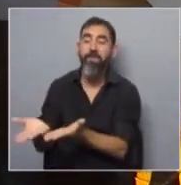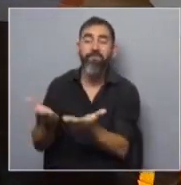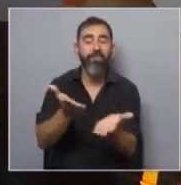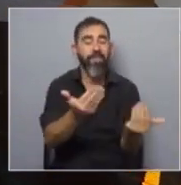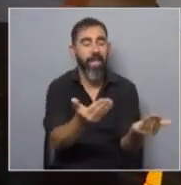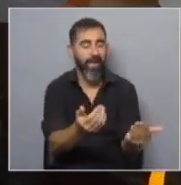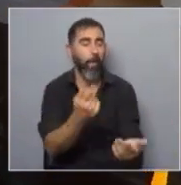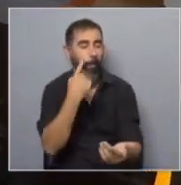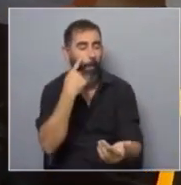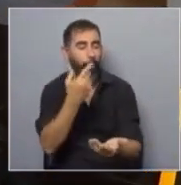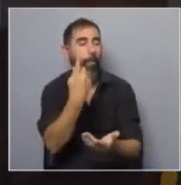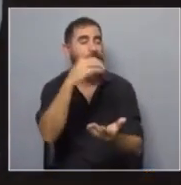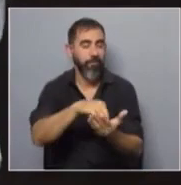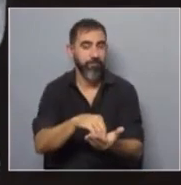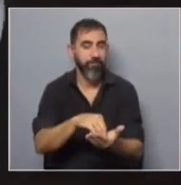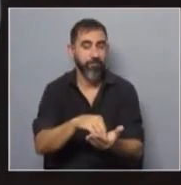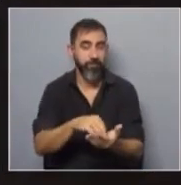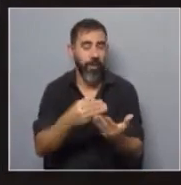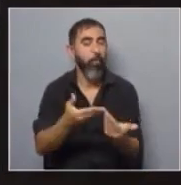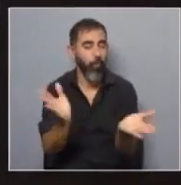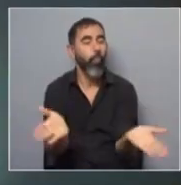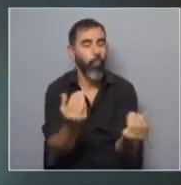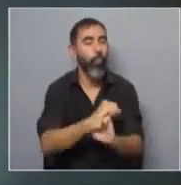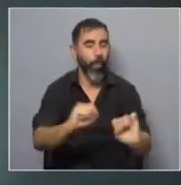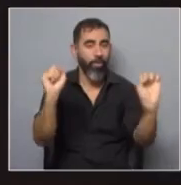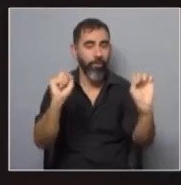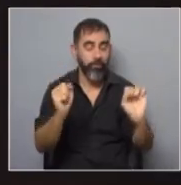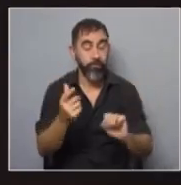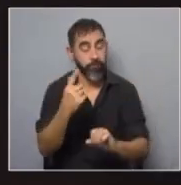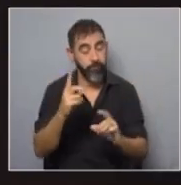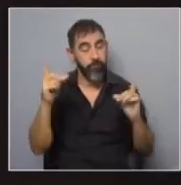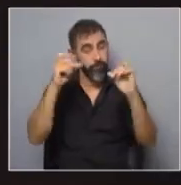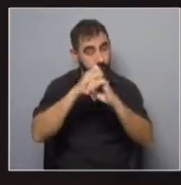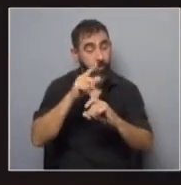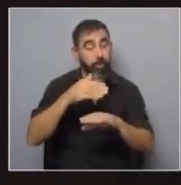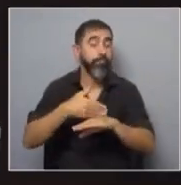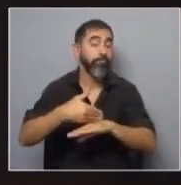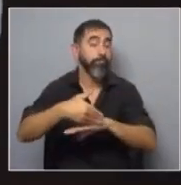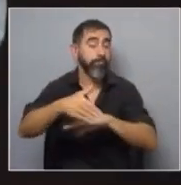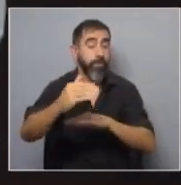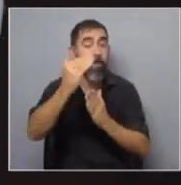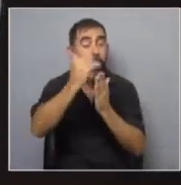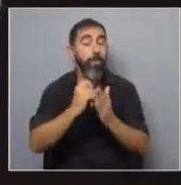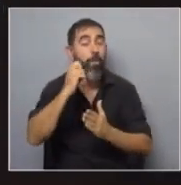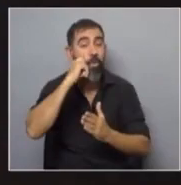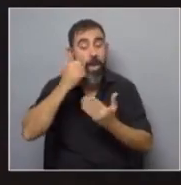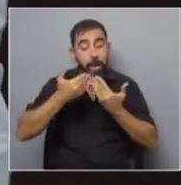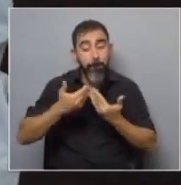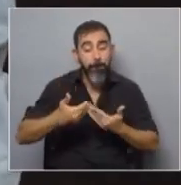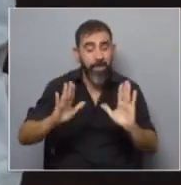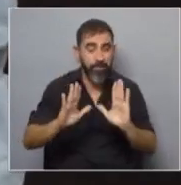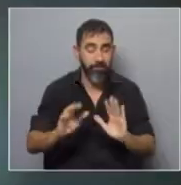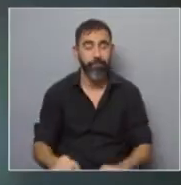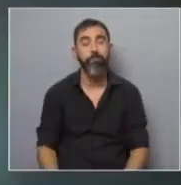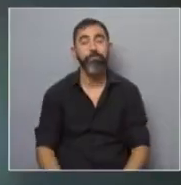a aprobar, de alguna manera está legitimando. Sí, sí, claro. Y eso se prolonga en la baja auto percepción del